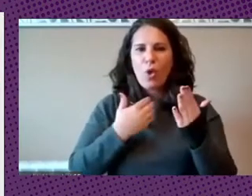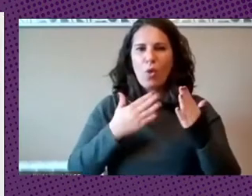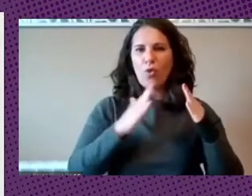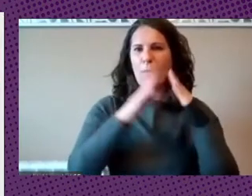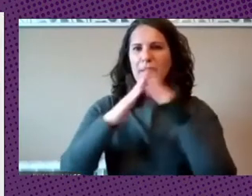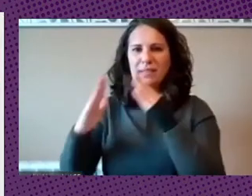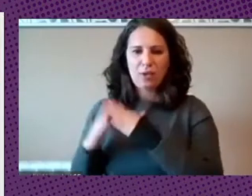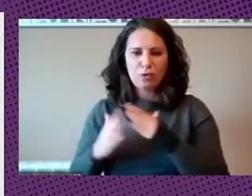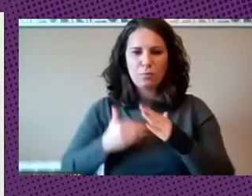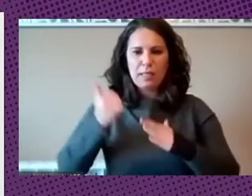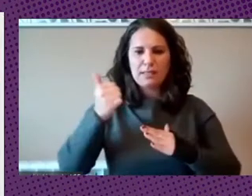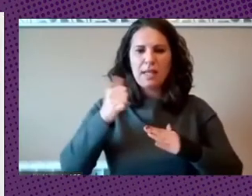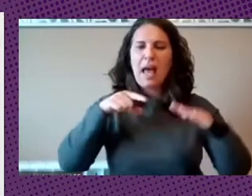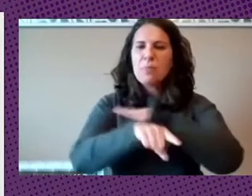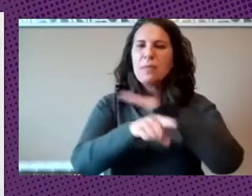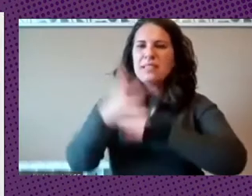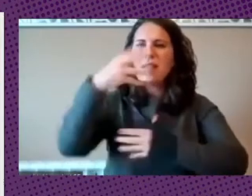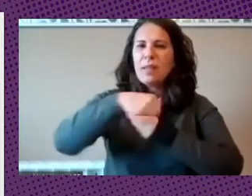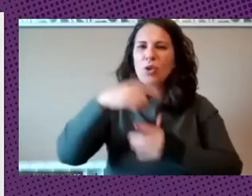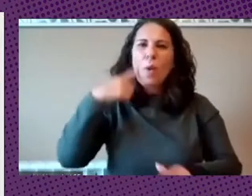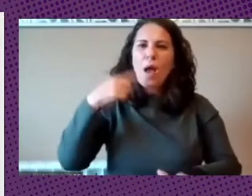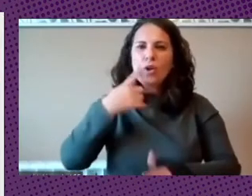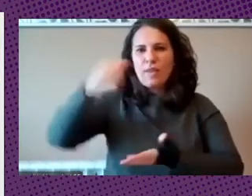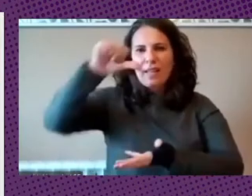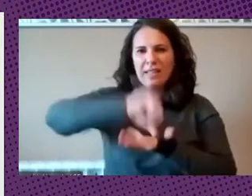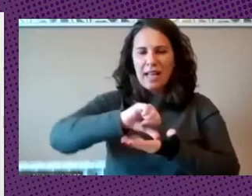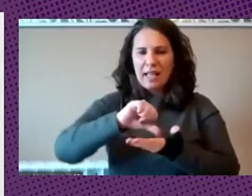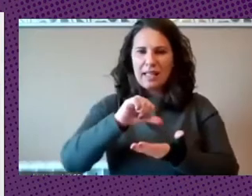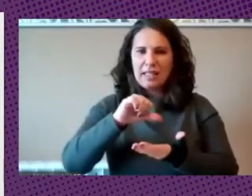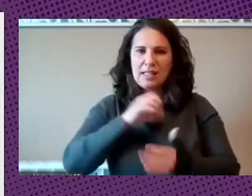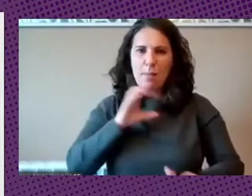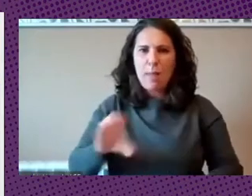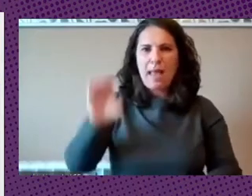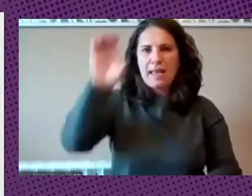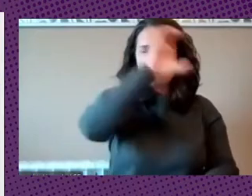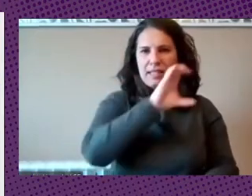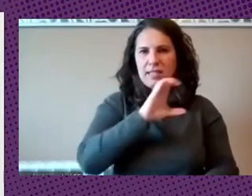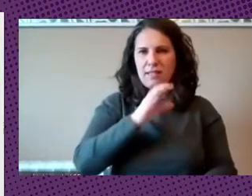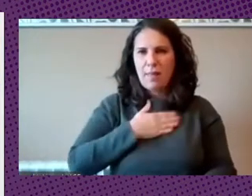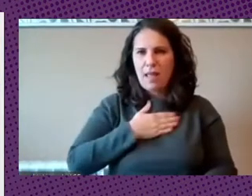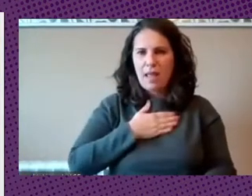centrales de cada uno de los países del planeta ¿no?